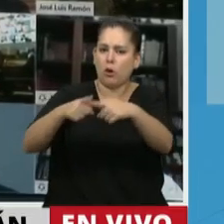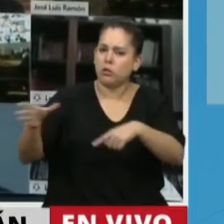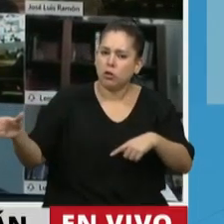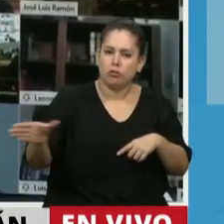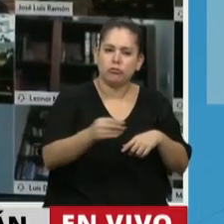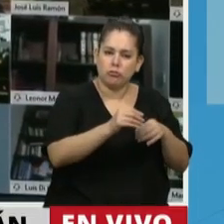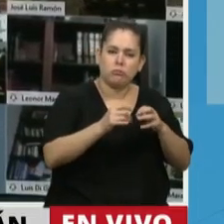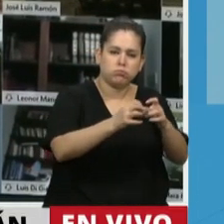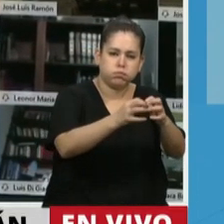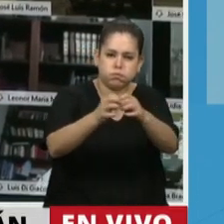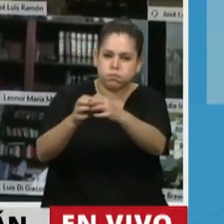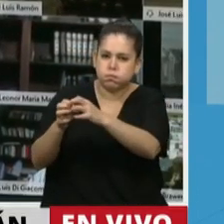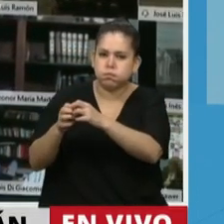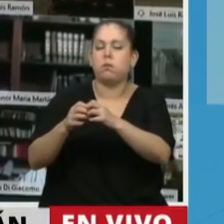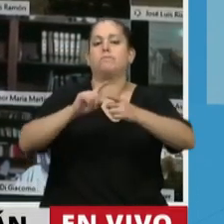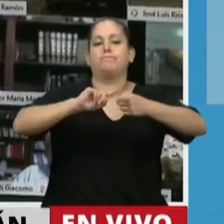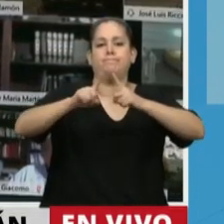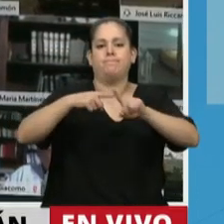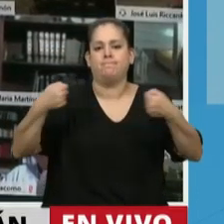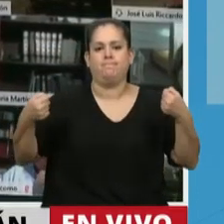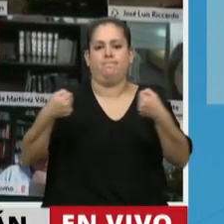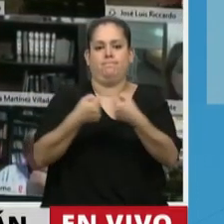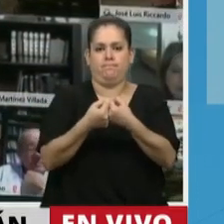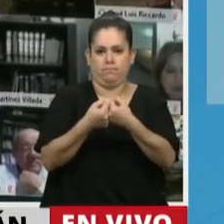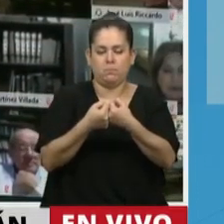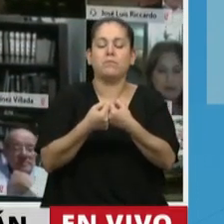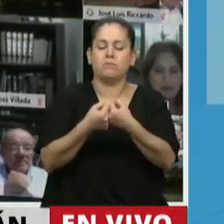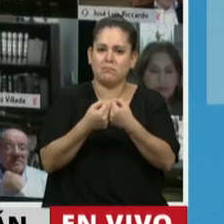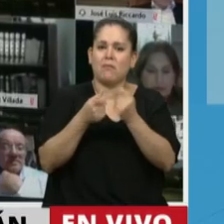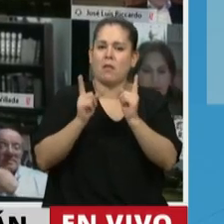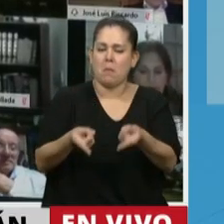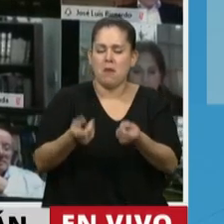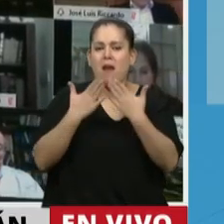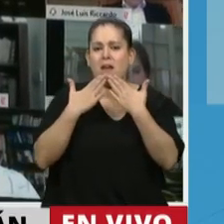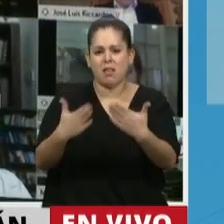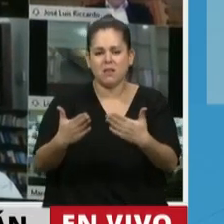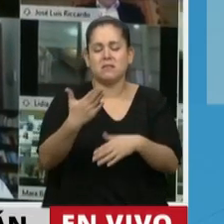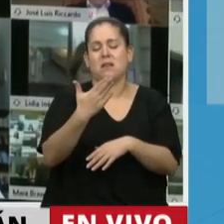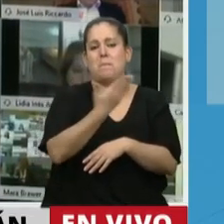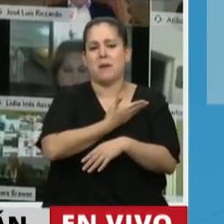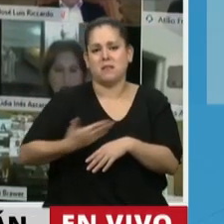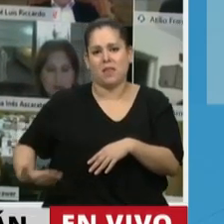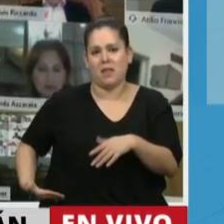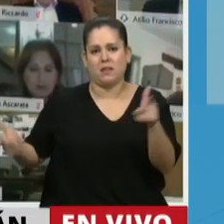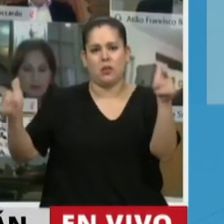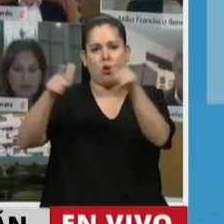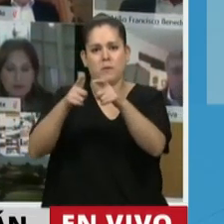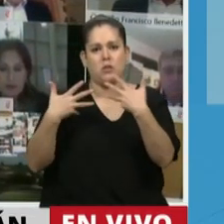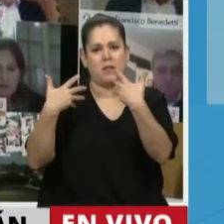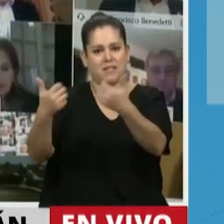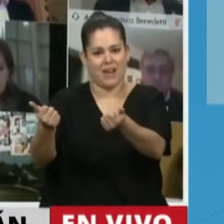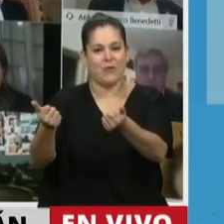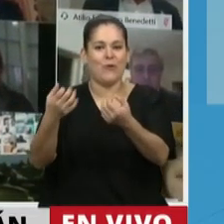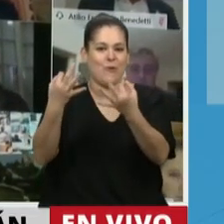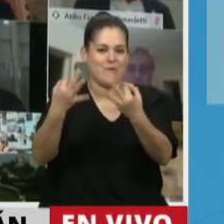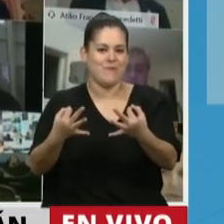contestado en este momento destacar la predisposición que ha tenido el presidente de la Comisión de Salud que tengo acá al